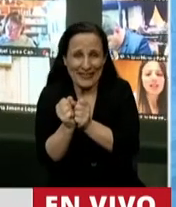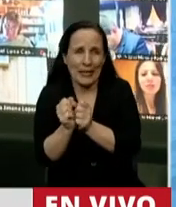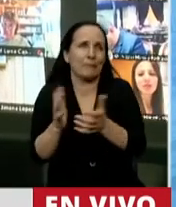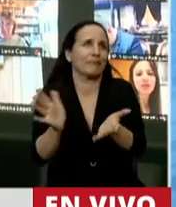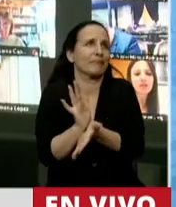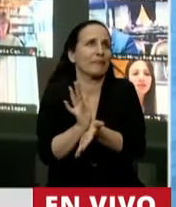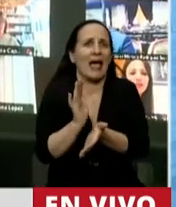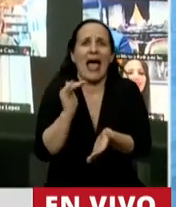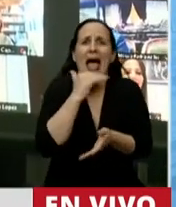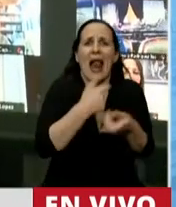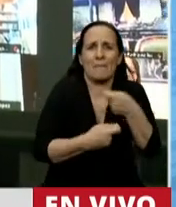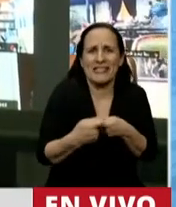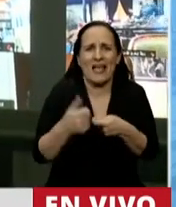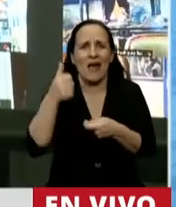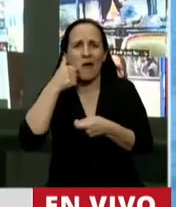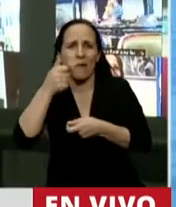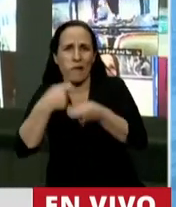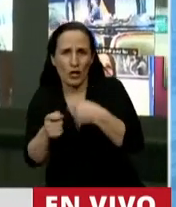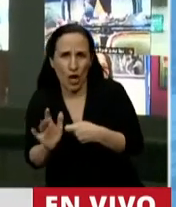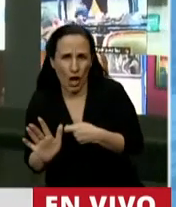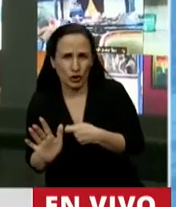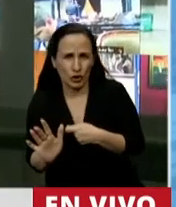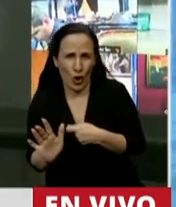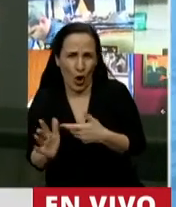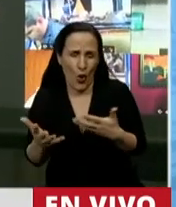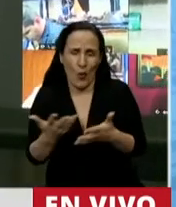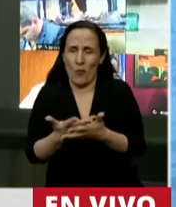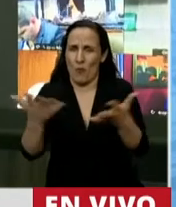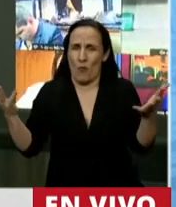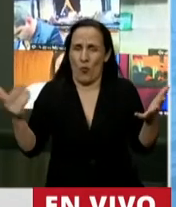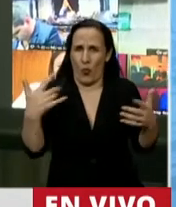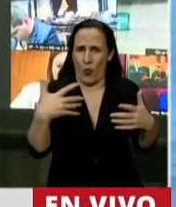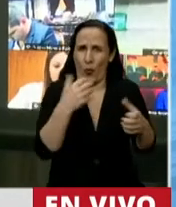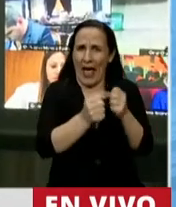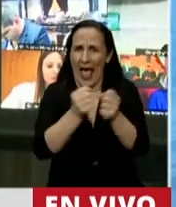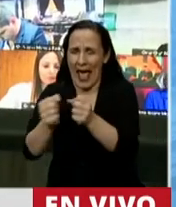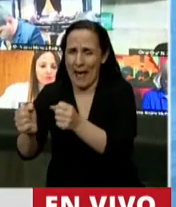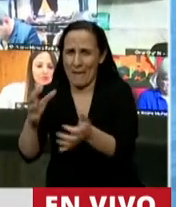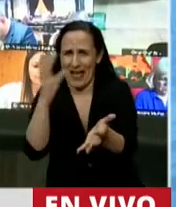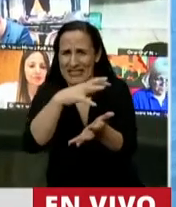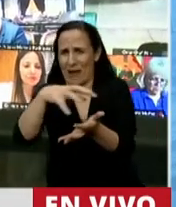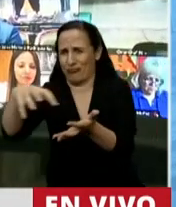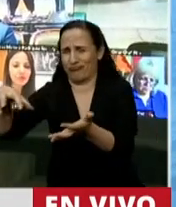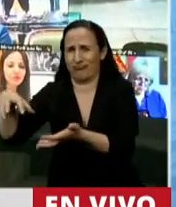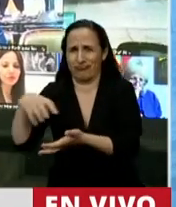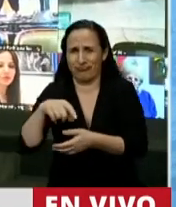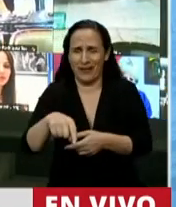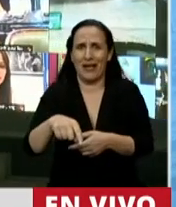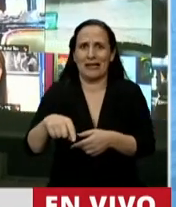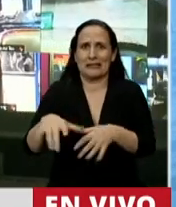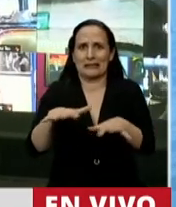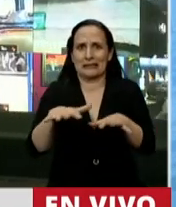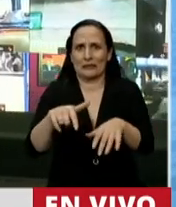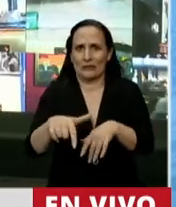almacenero, de un kiosco. La verdad que son muchísimas las empresas que lamentablemente en la Argentina,